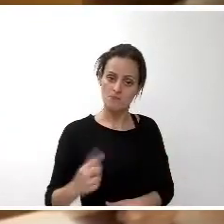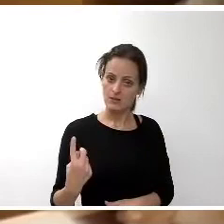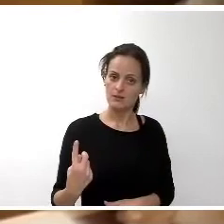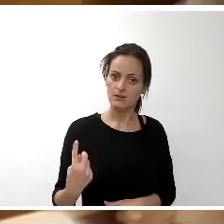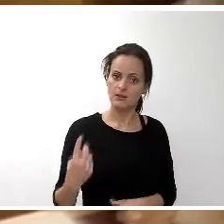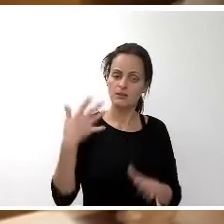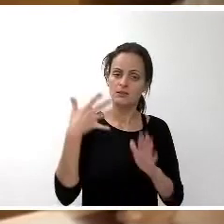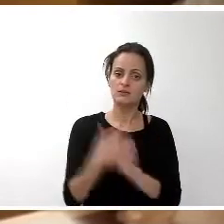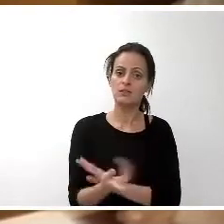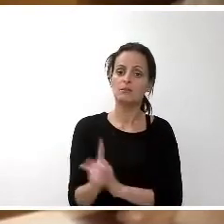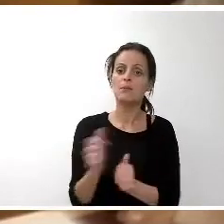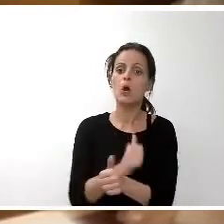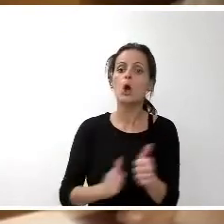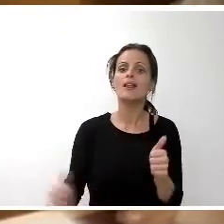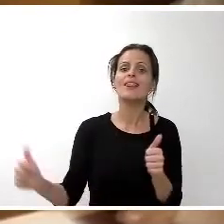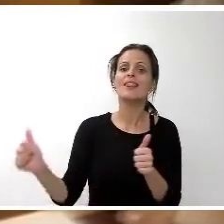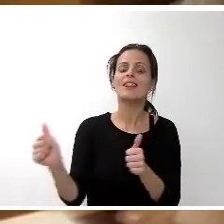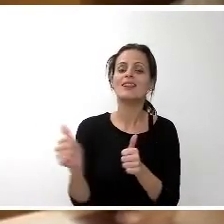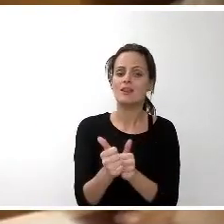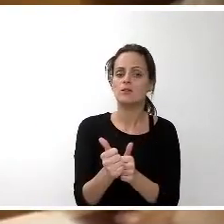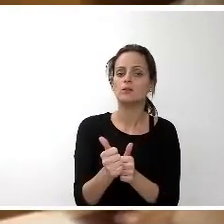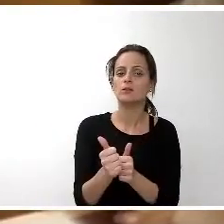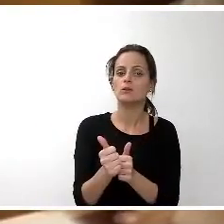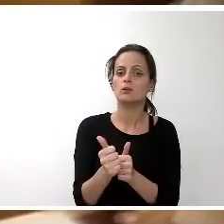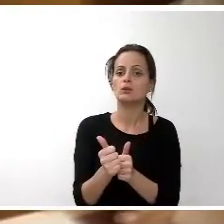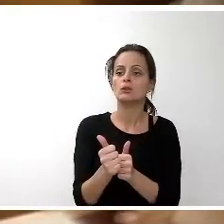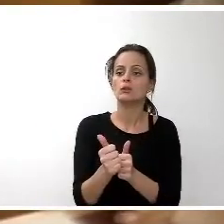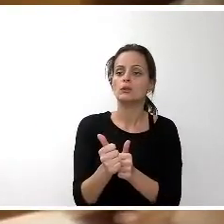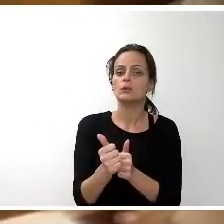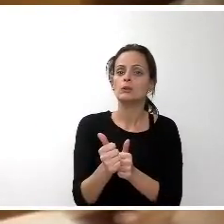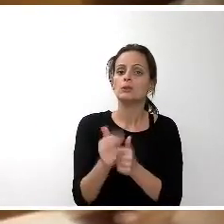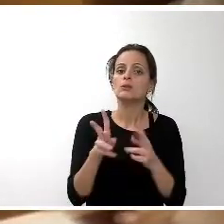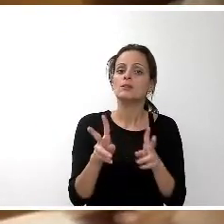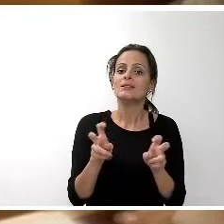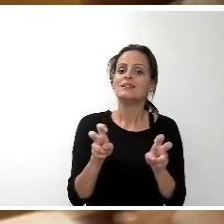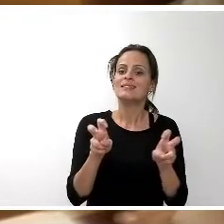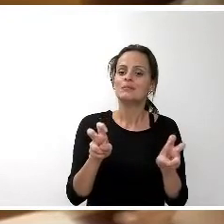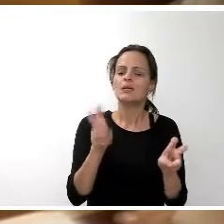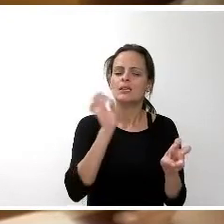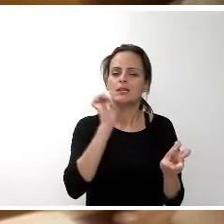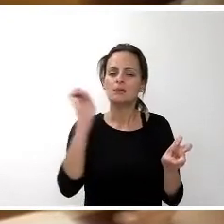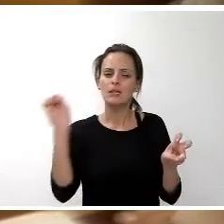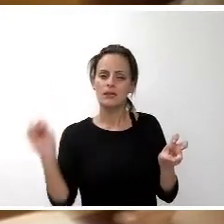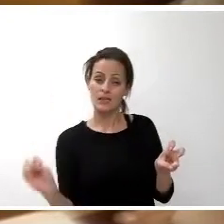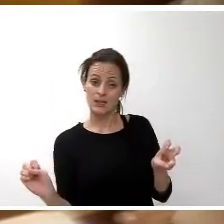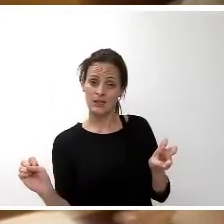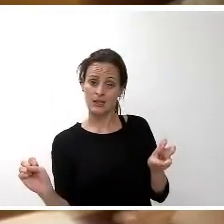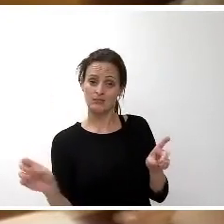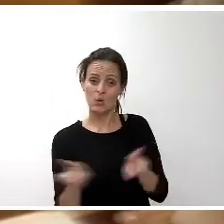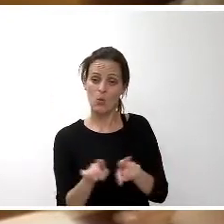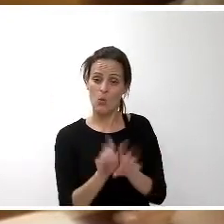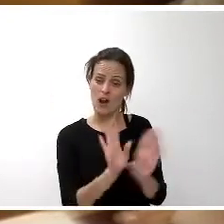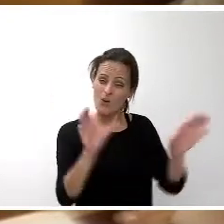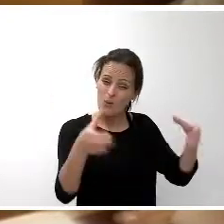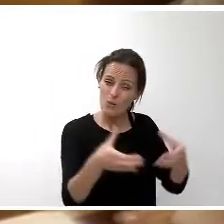absolutamente las políticas en materia de dependencia para la población más vulnerable, como son la población